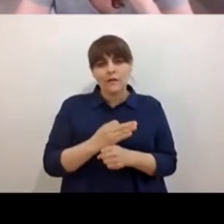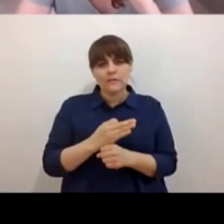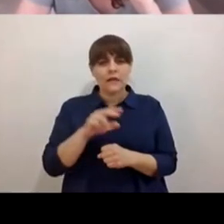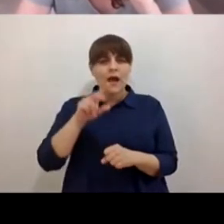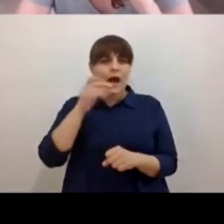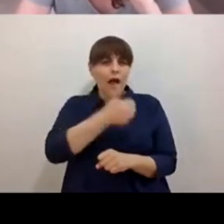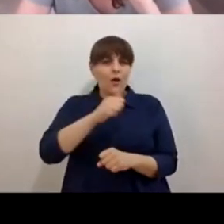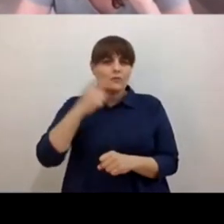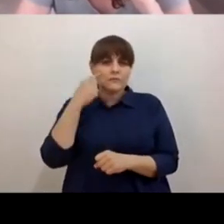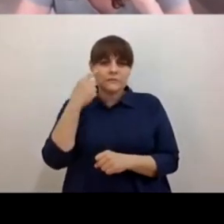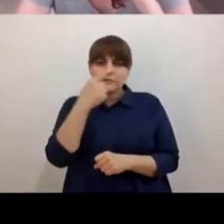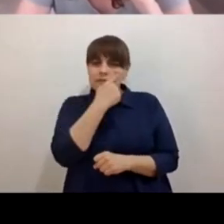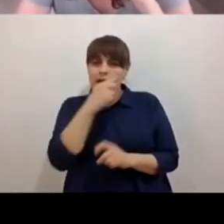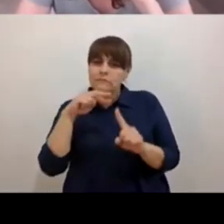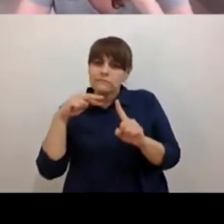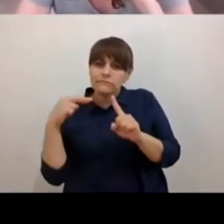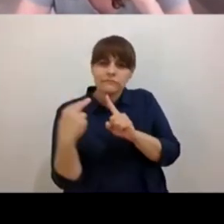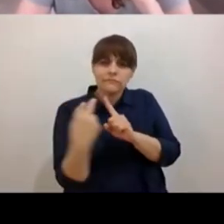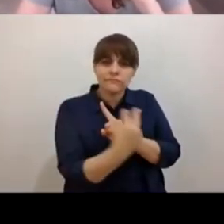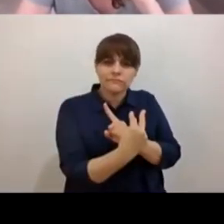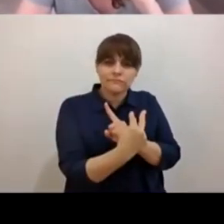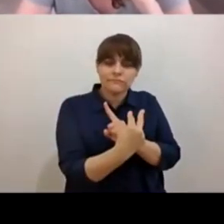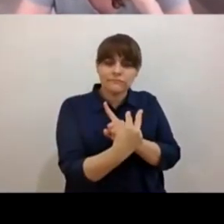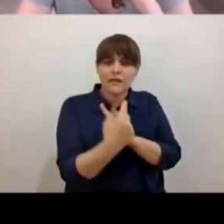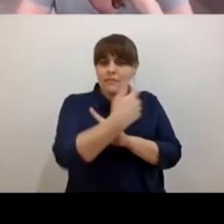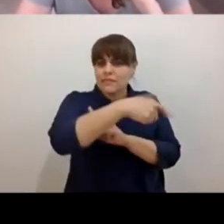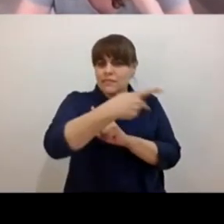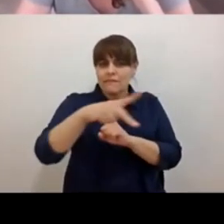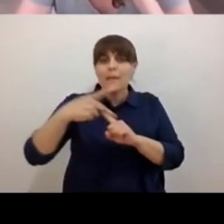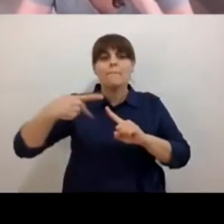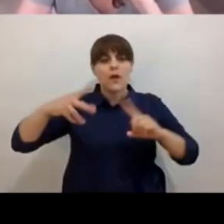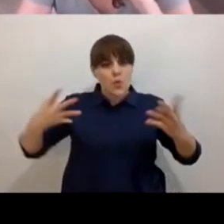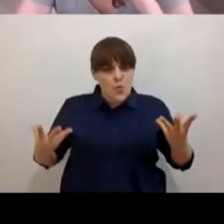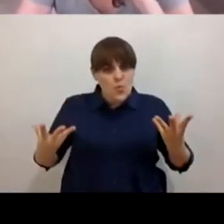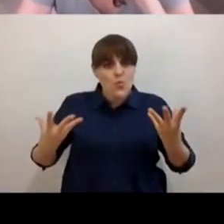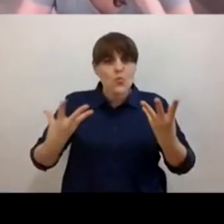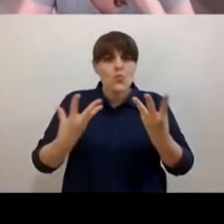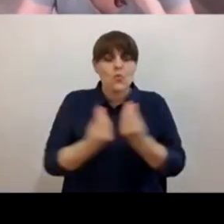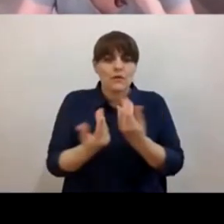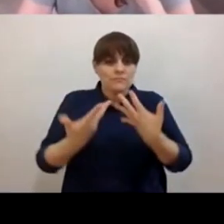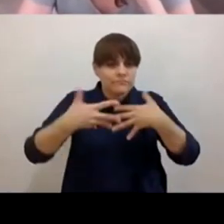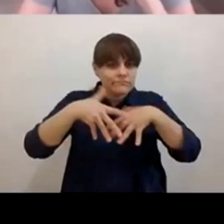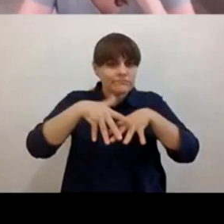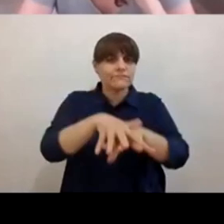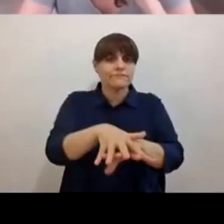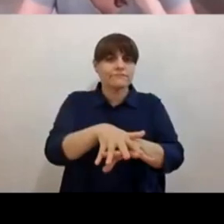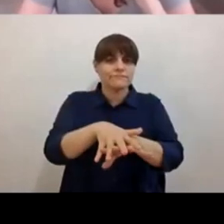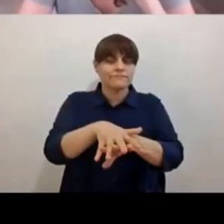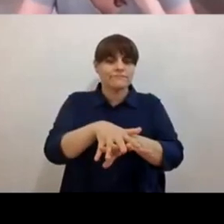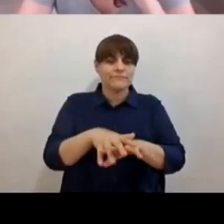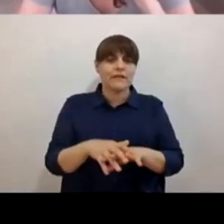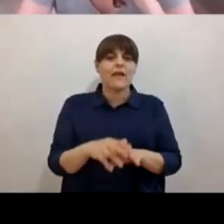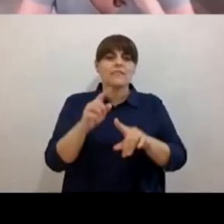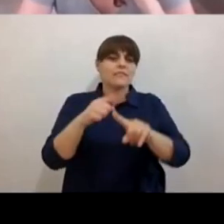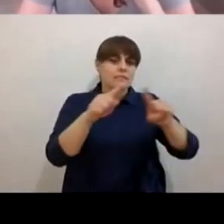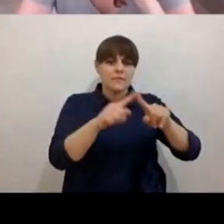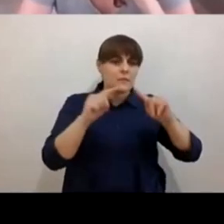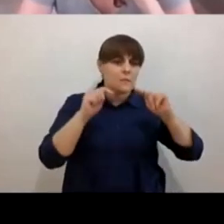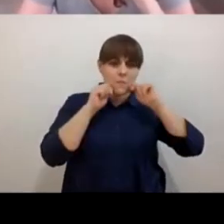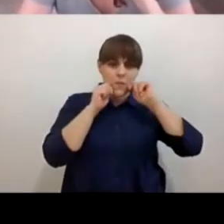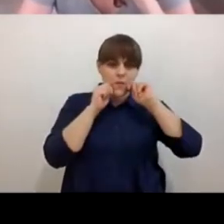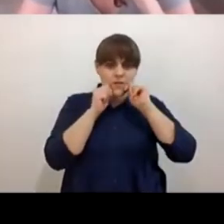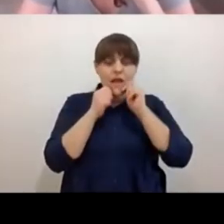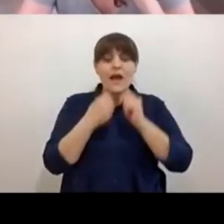benditamente son complementarios y son diferentes y le voy a mover ya le había